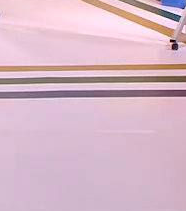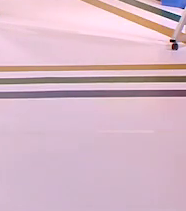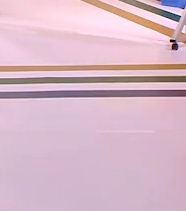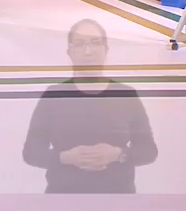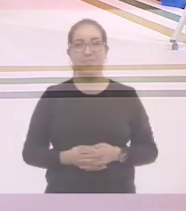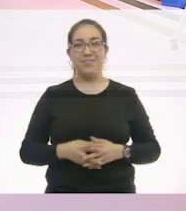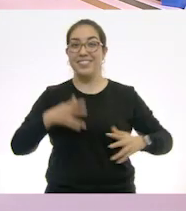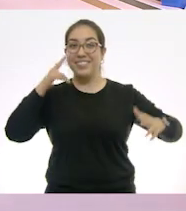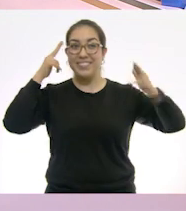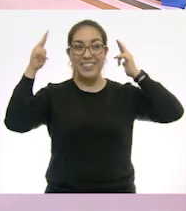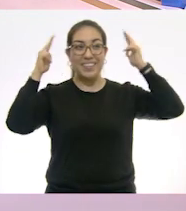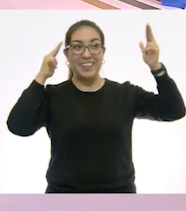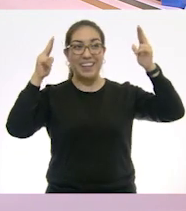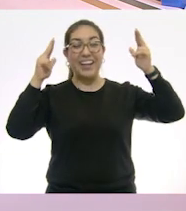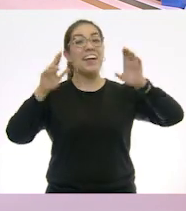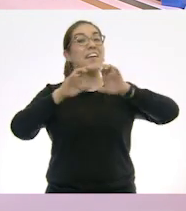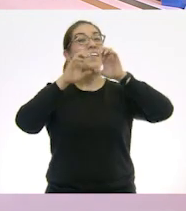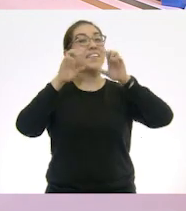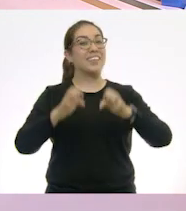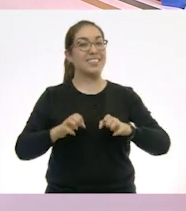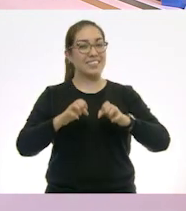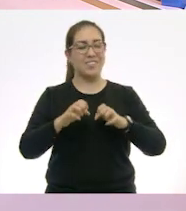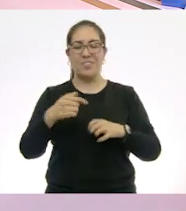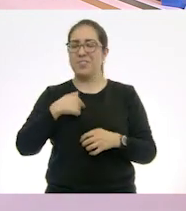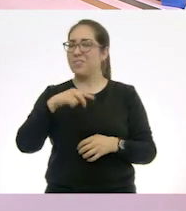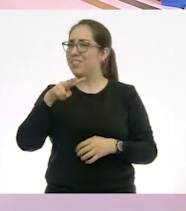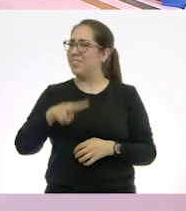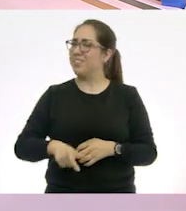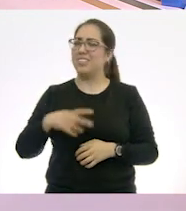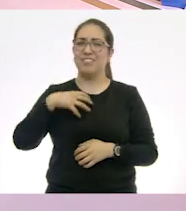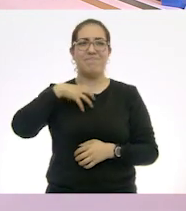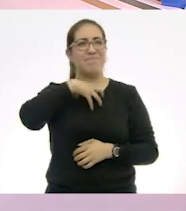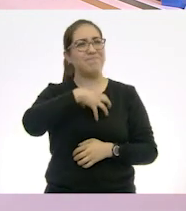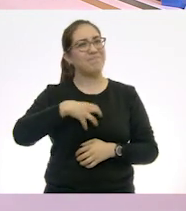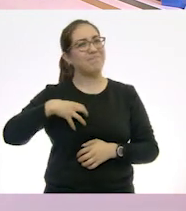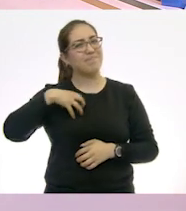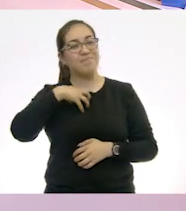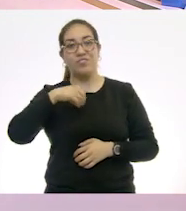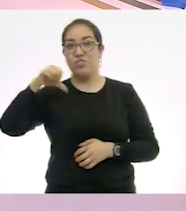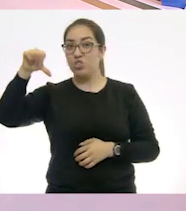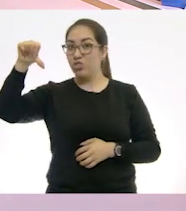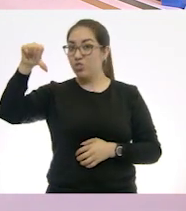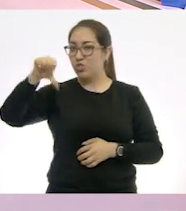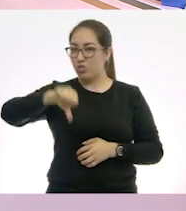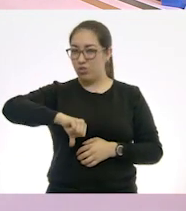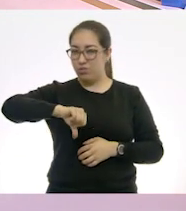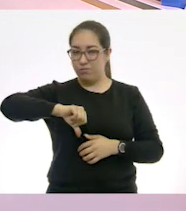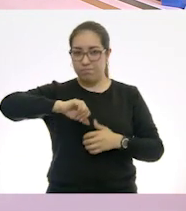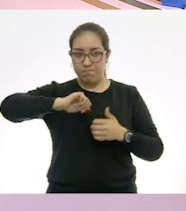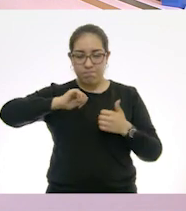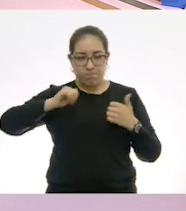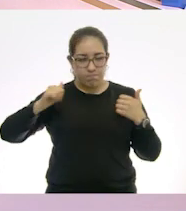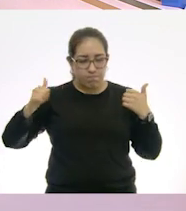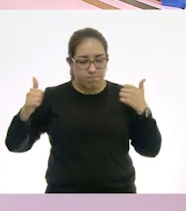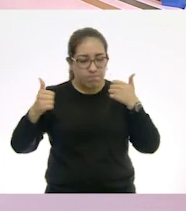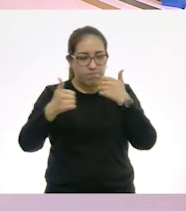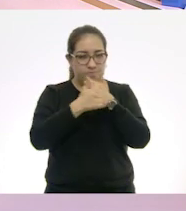¡Hola! ¿Cómo están? Yo estoy muy contento porque hoy nos vamos a volver investigadores.